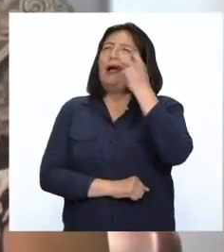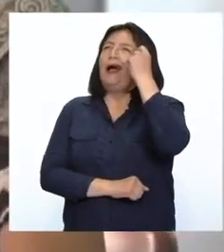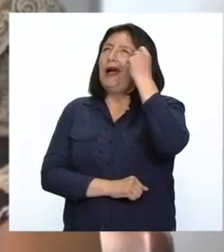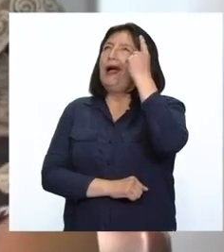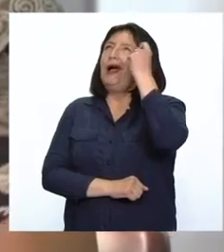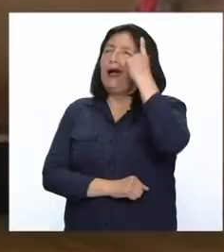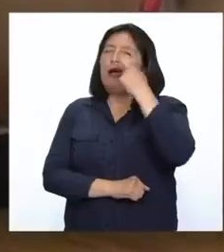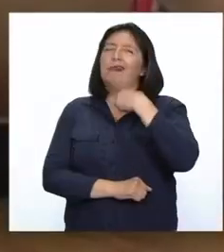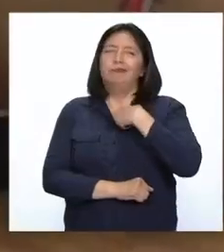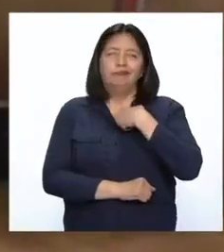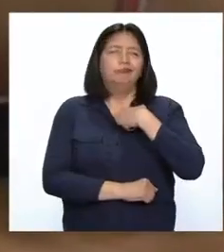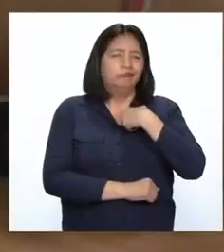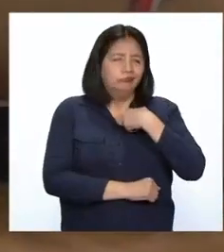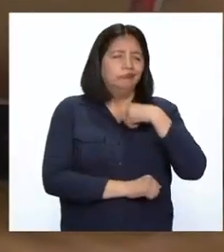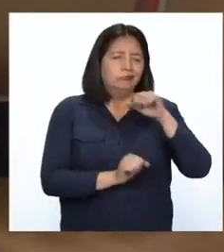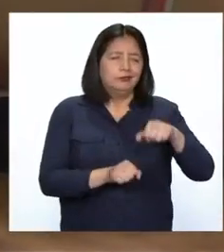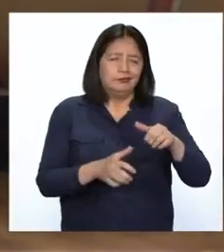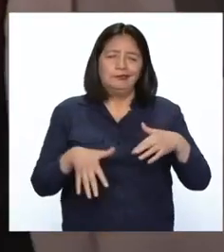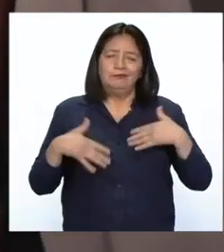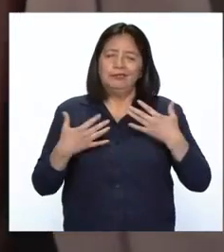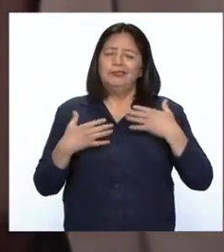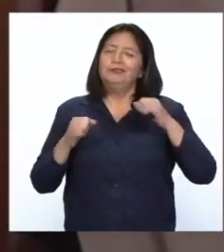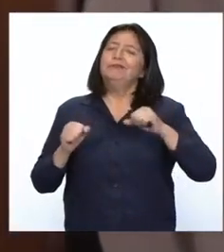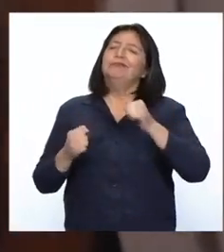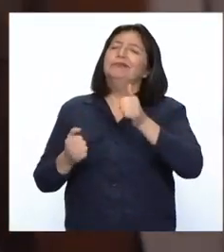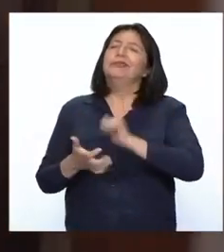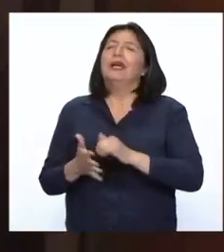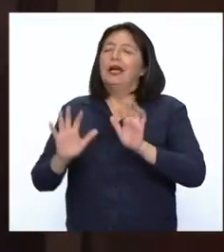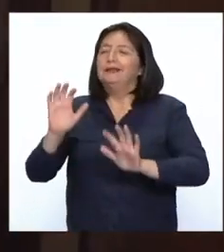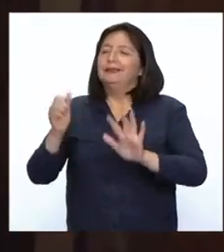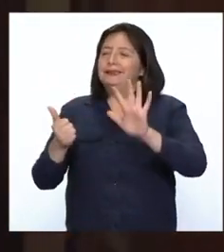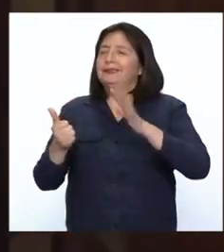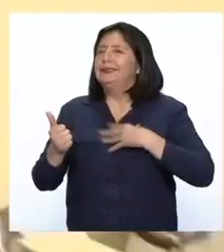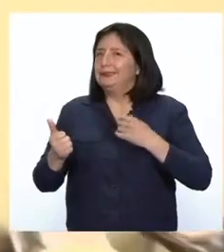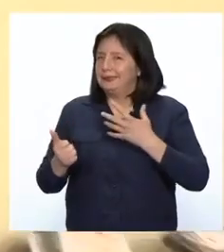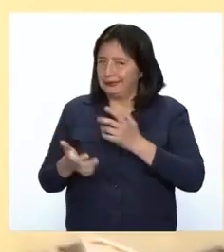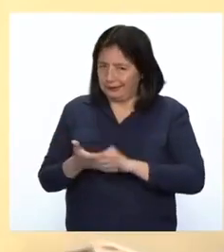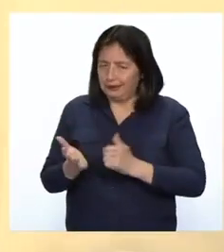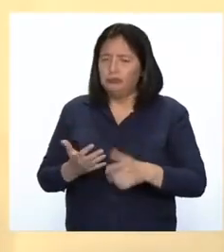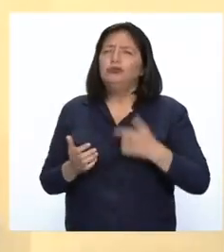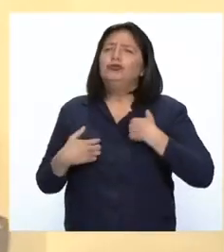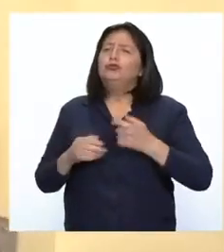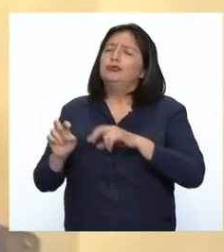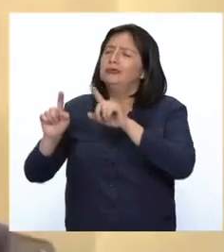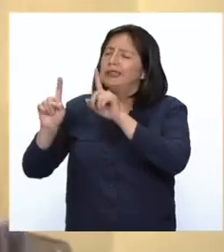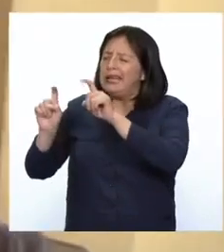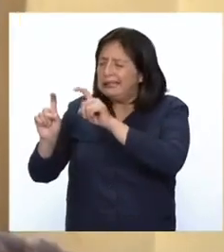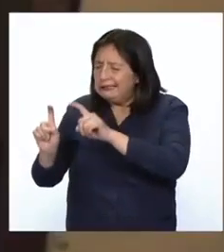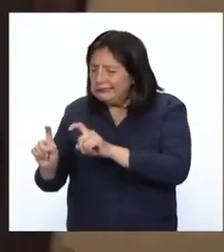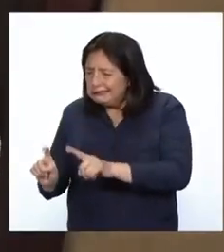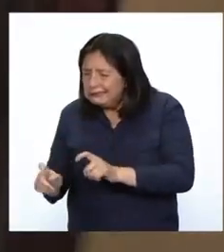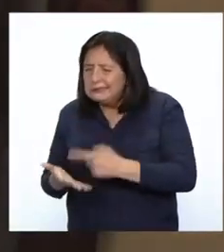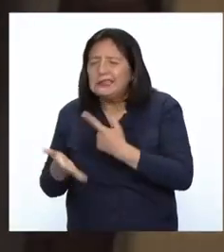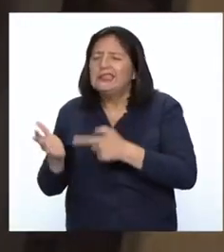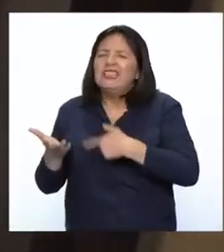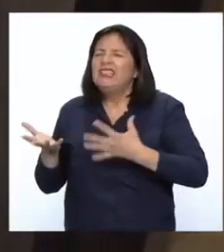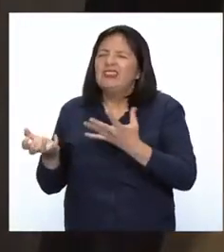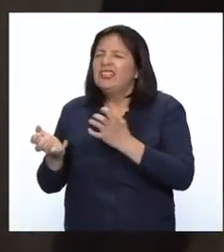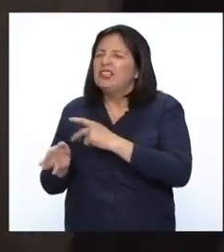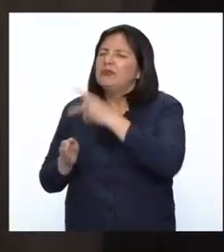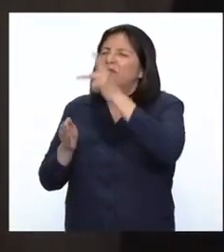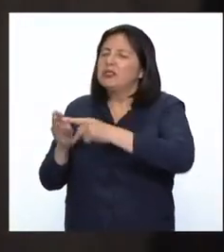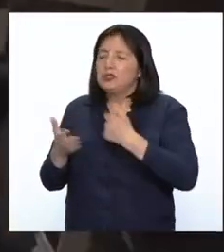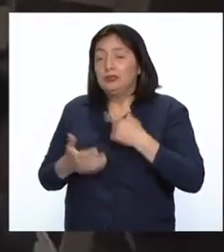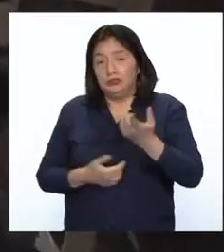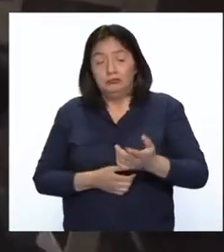encontrar la felicidad en eso. A los 16 años me hizo un trabajo ocasional, me salió en nutrición e ingeniería. Tuve la